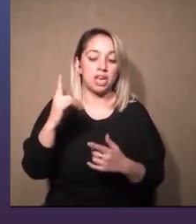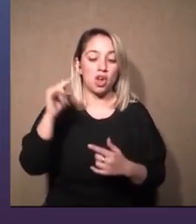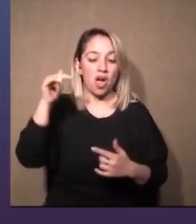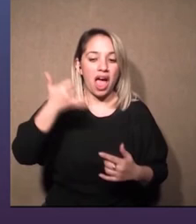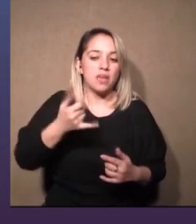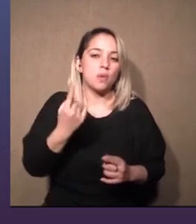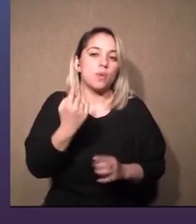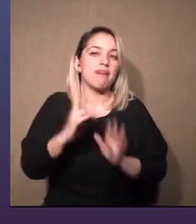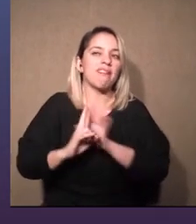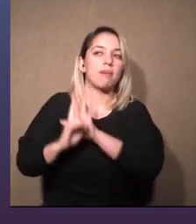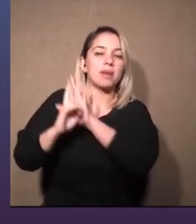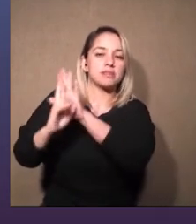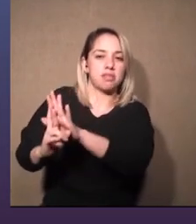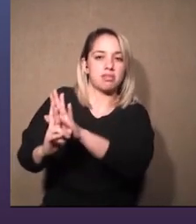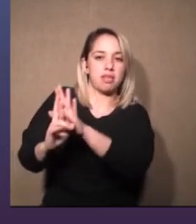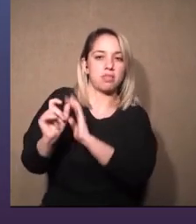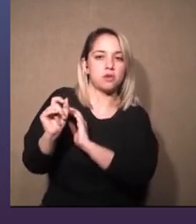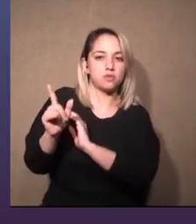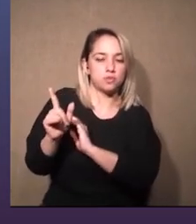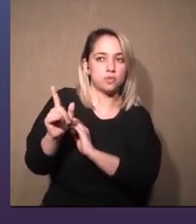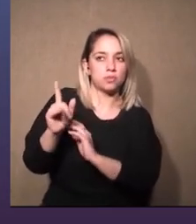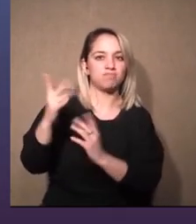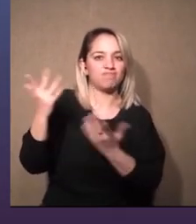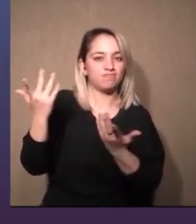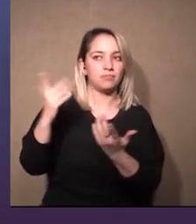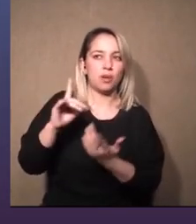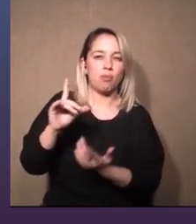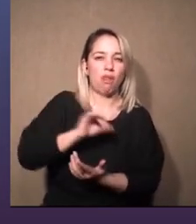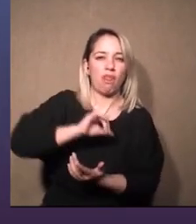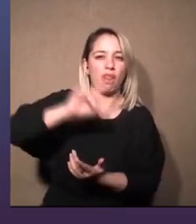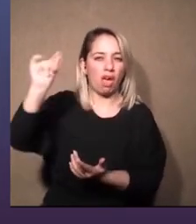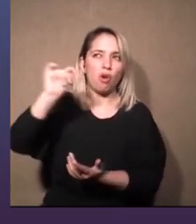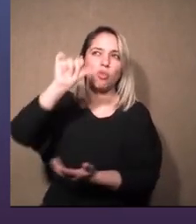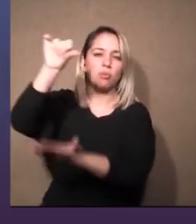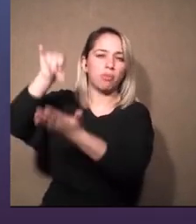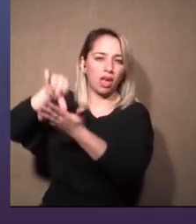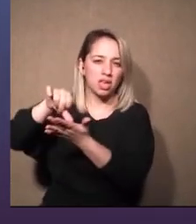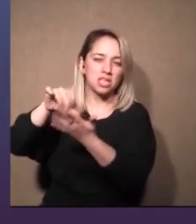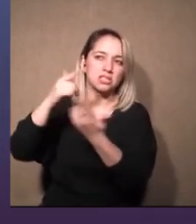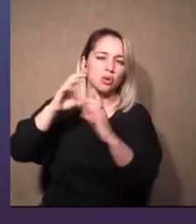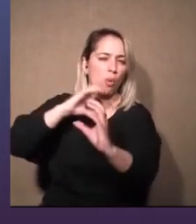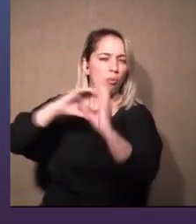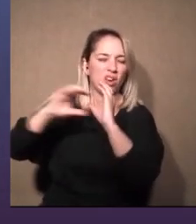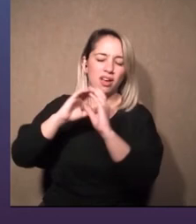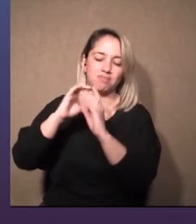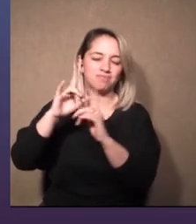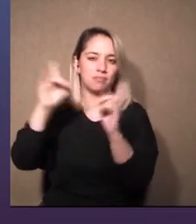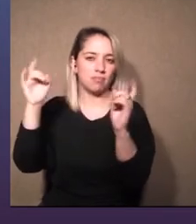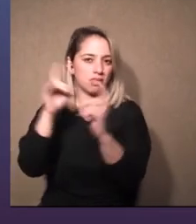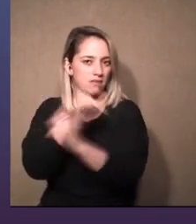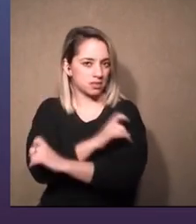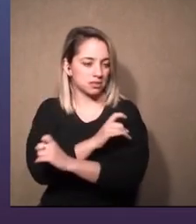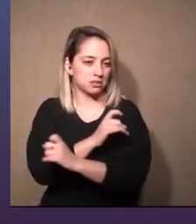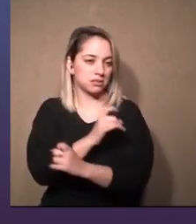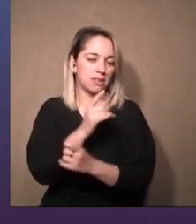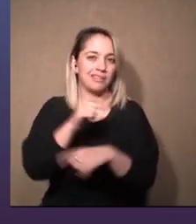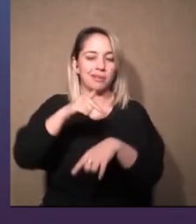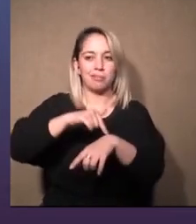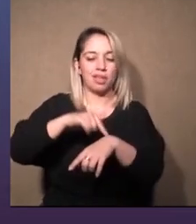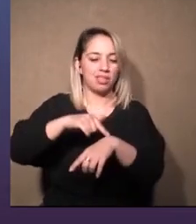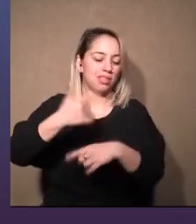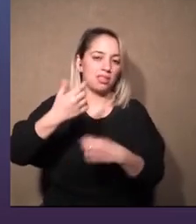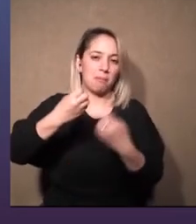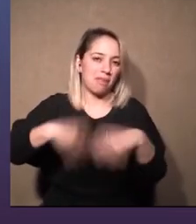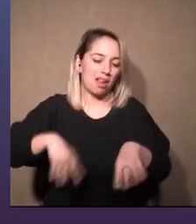el representante nada más y que al tenerlos lejos a veces la comunicación no es tan fácil y se pierden